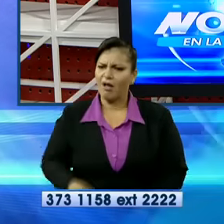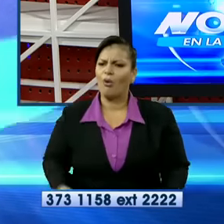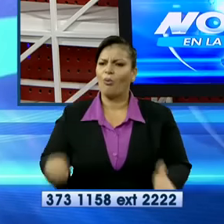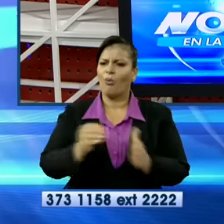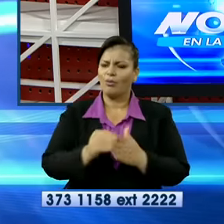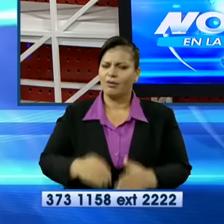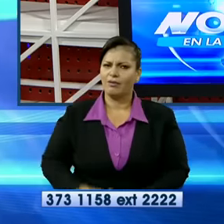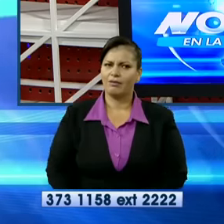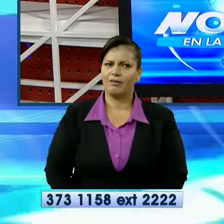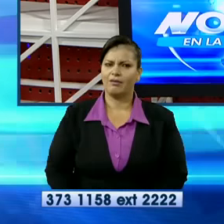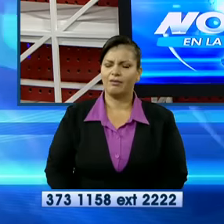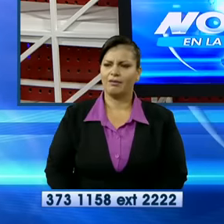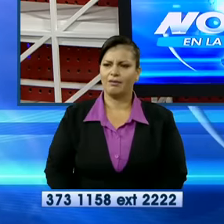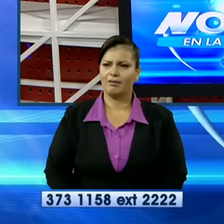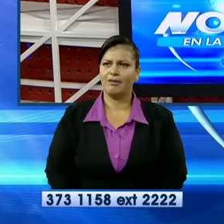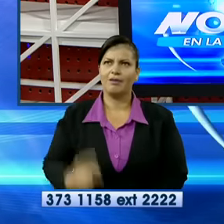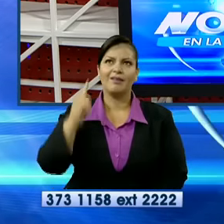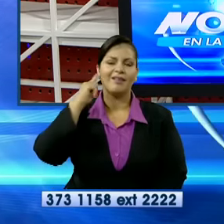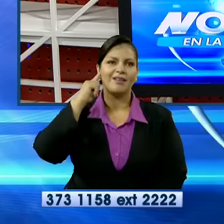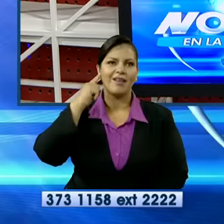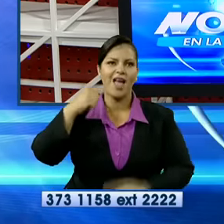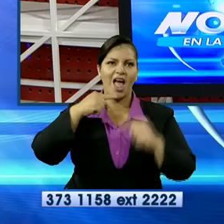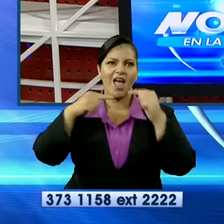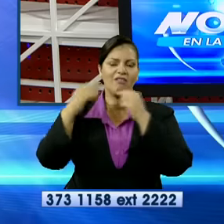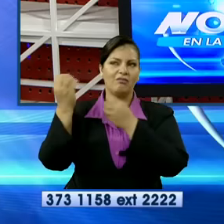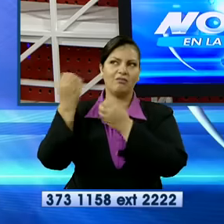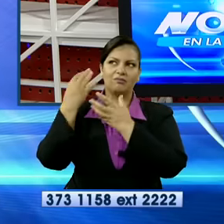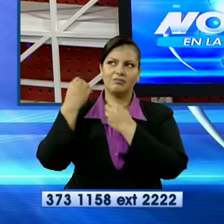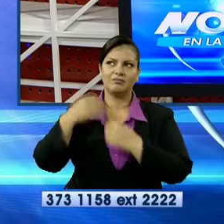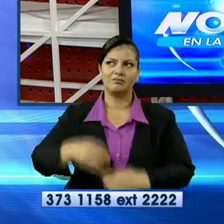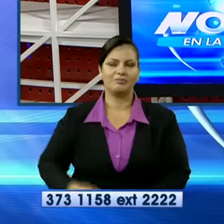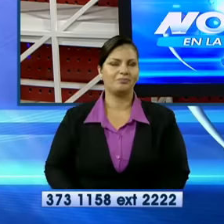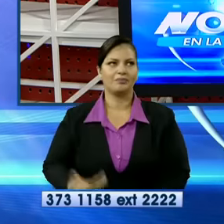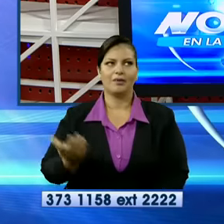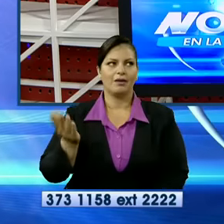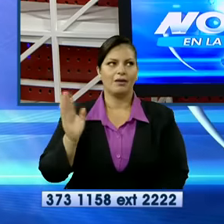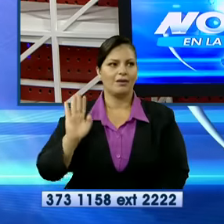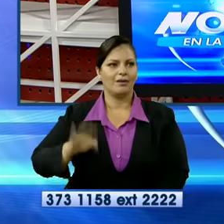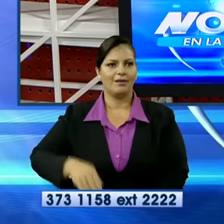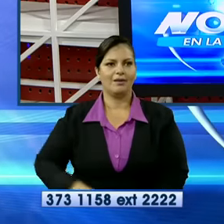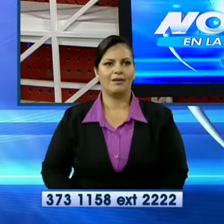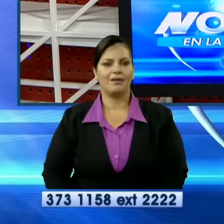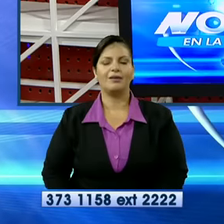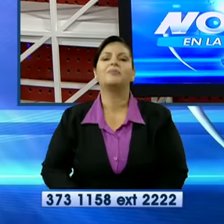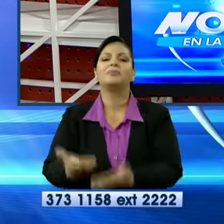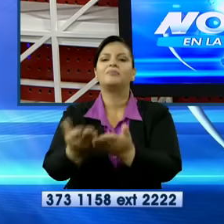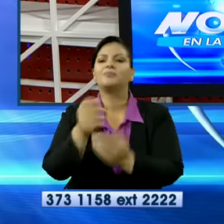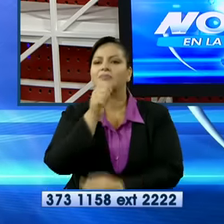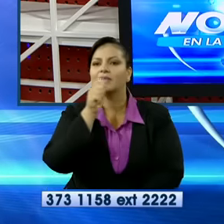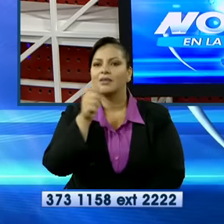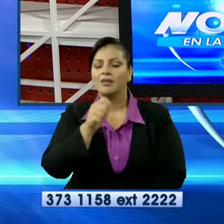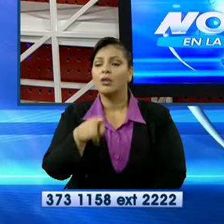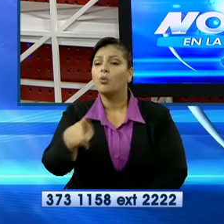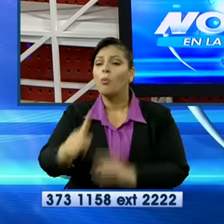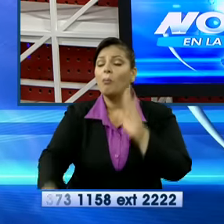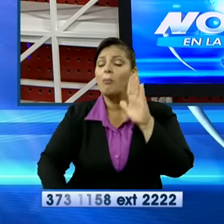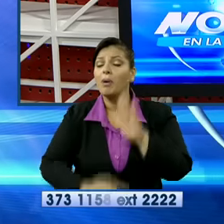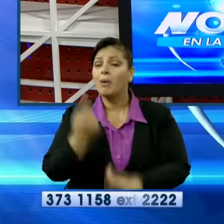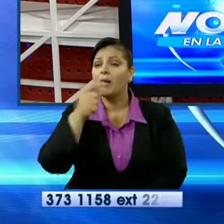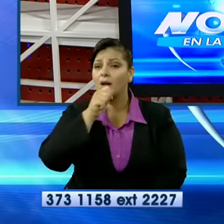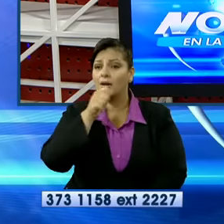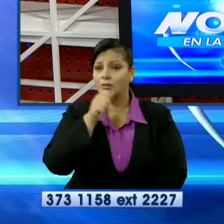Como que si no es parte de la, de la, de las microondas. ¿Ya? José Morales, ¿usted es la vez que sale en televisión?